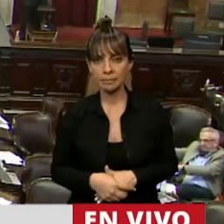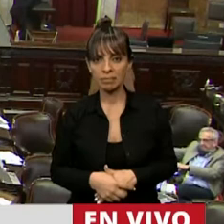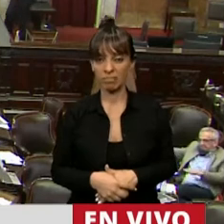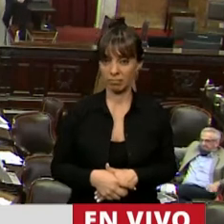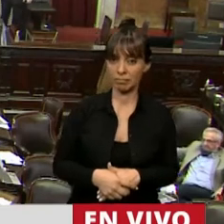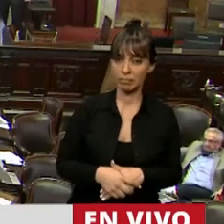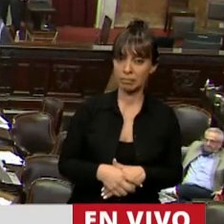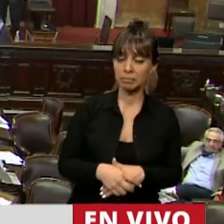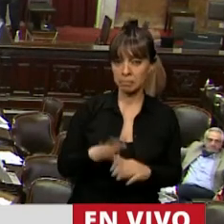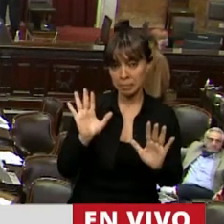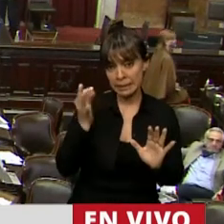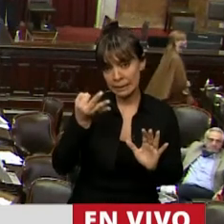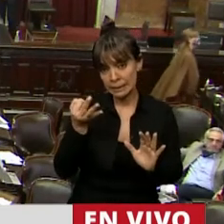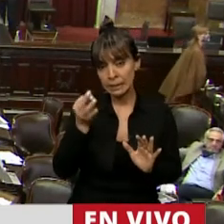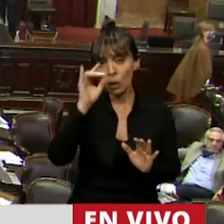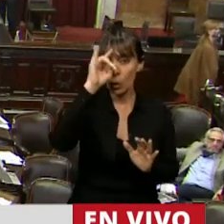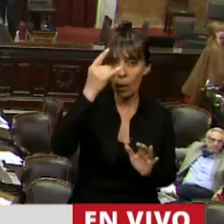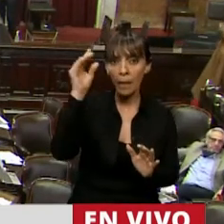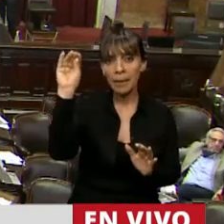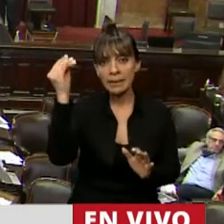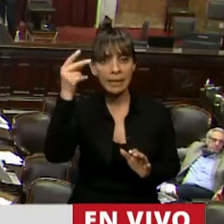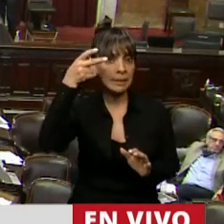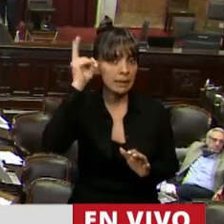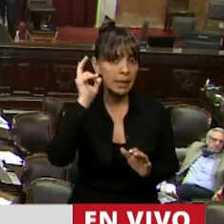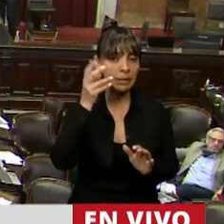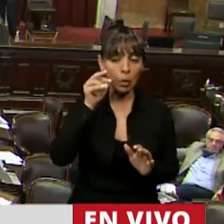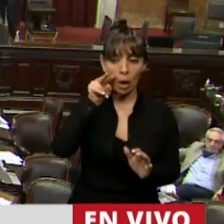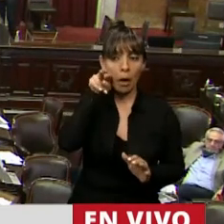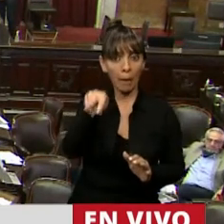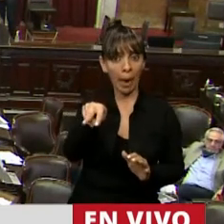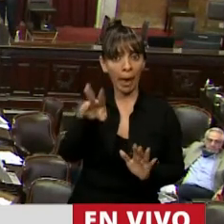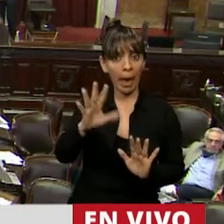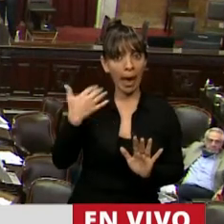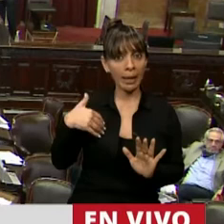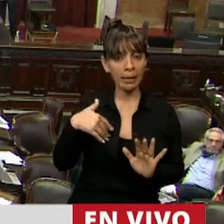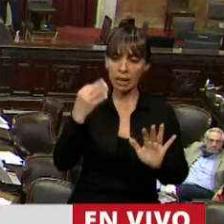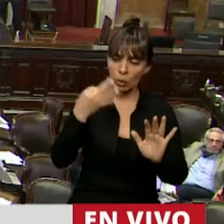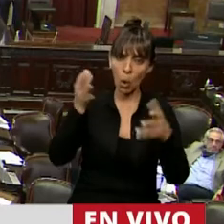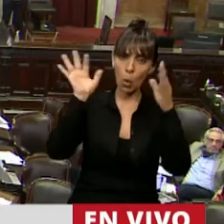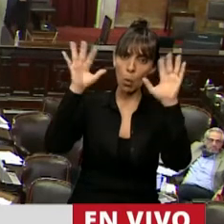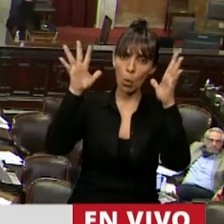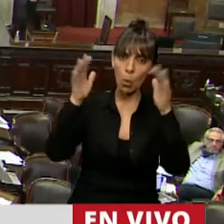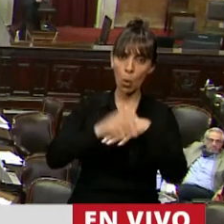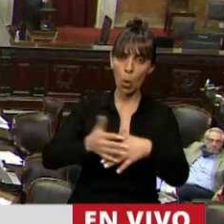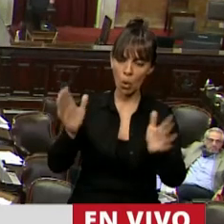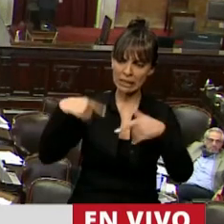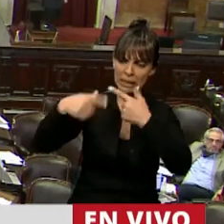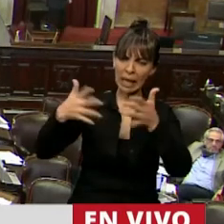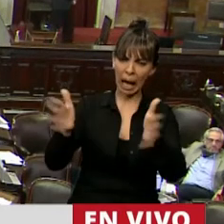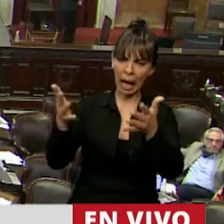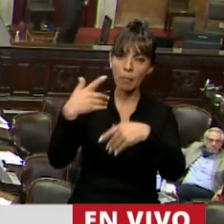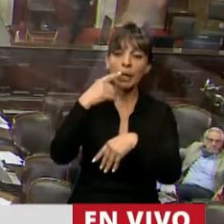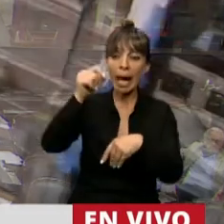Seguramente. Uruguay, Brasil, Chile están aplaudiendo lo que estamos haciendo nosotros. Porque se van a quedar con nuestros cerebros.